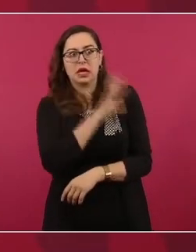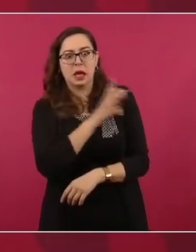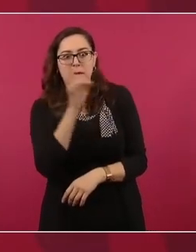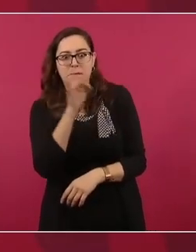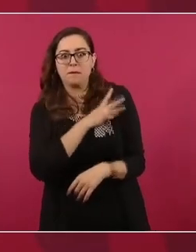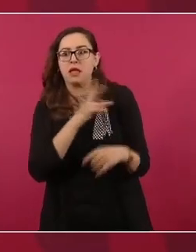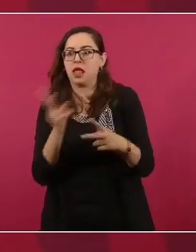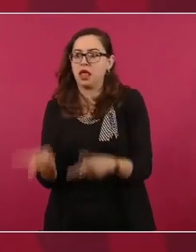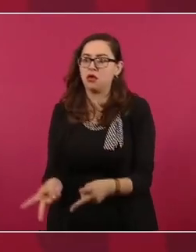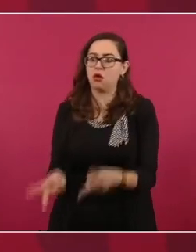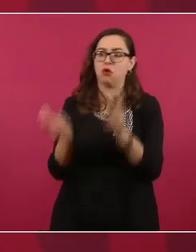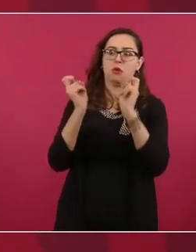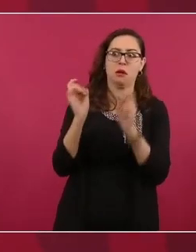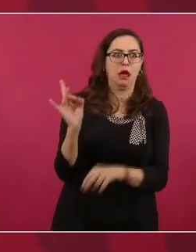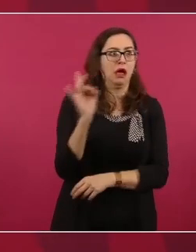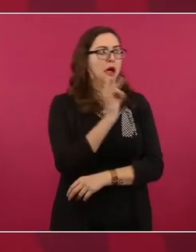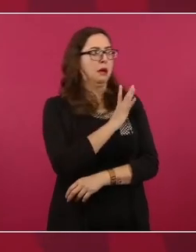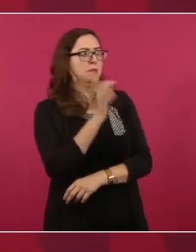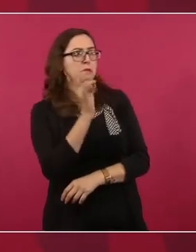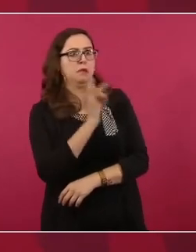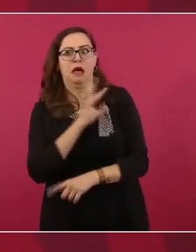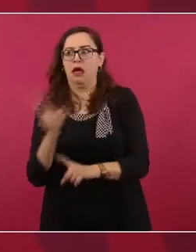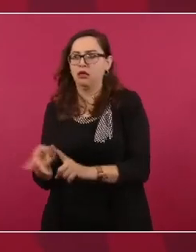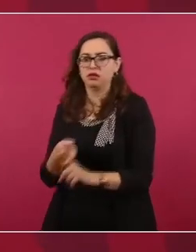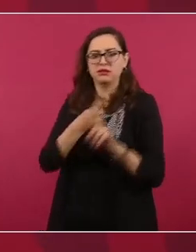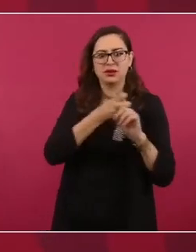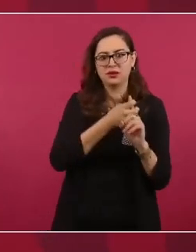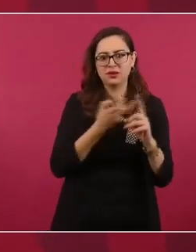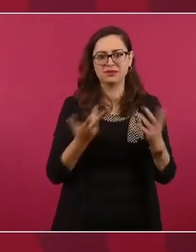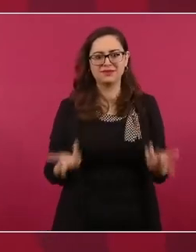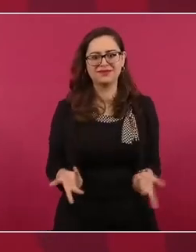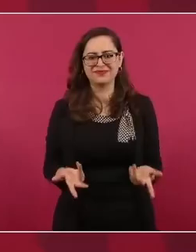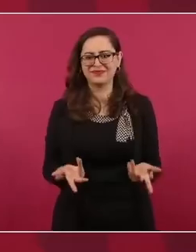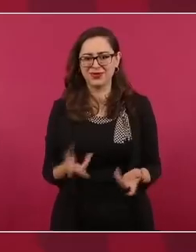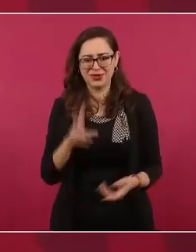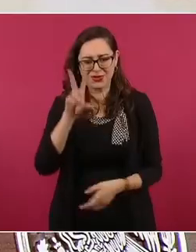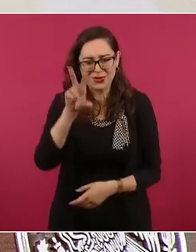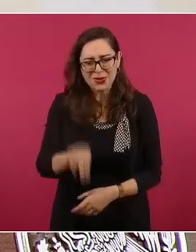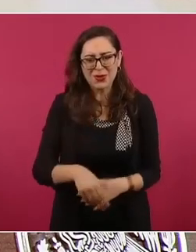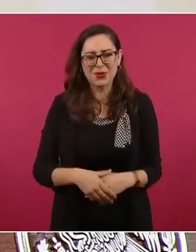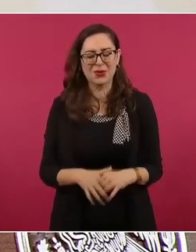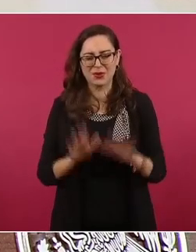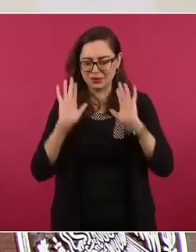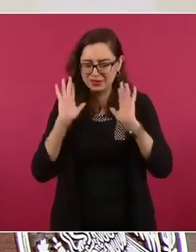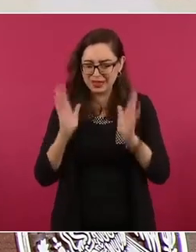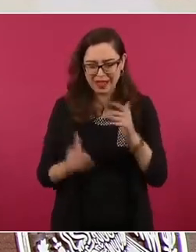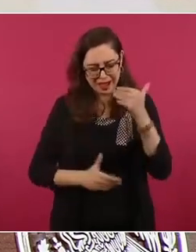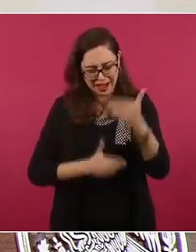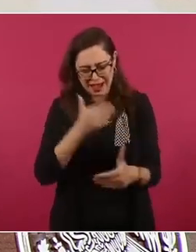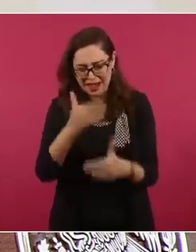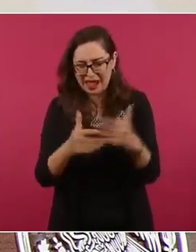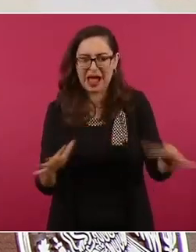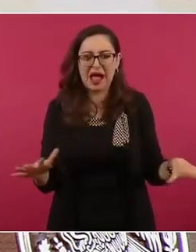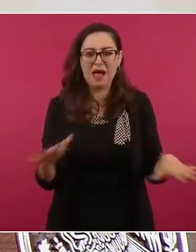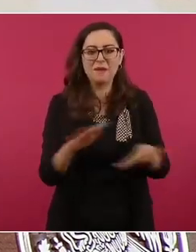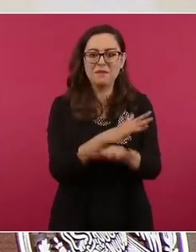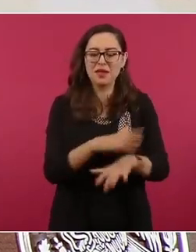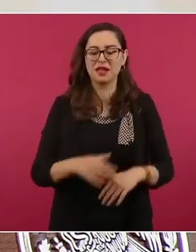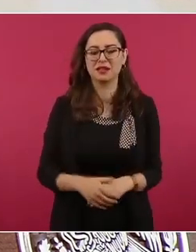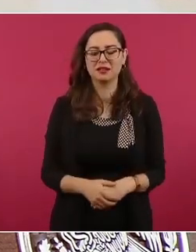que no nos secuestren. ¿Cómo vamos a meter en la agenda política